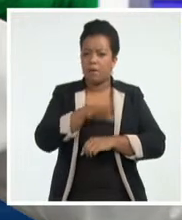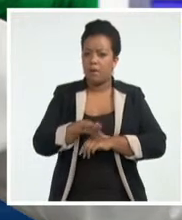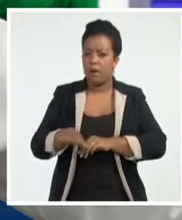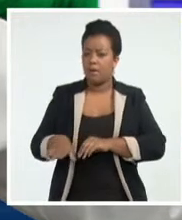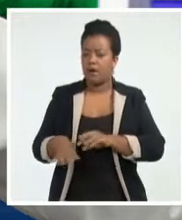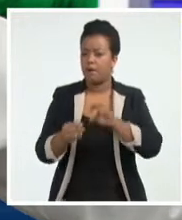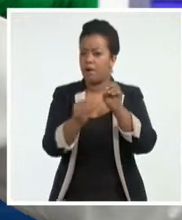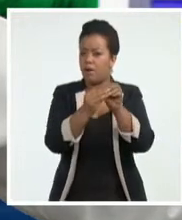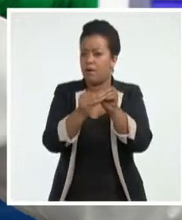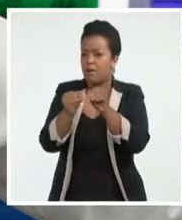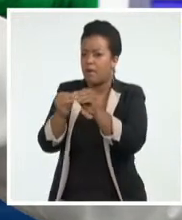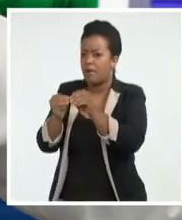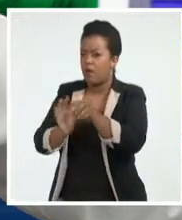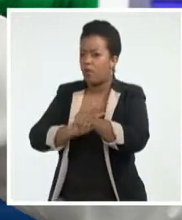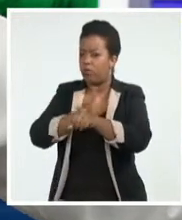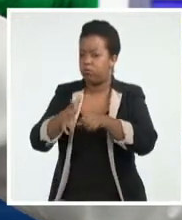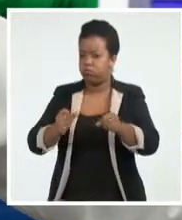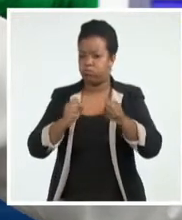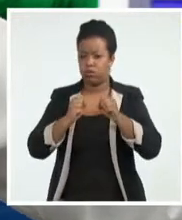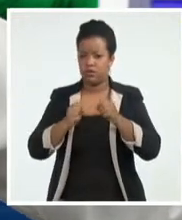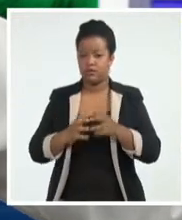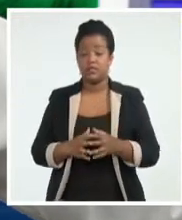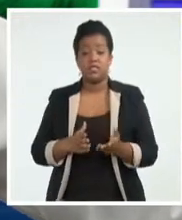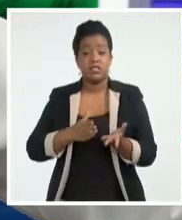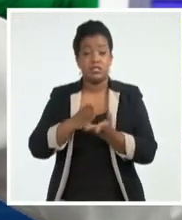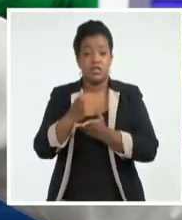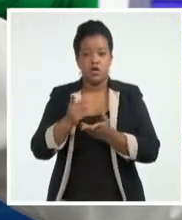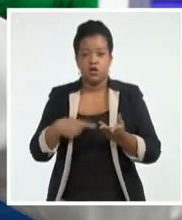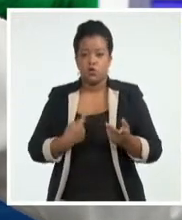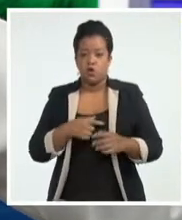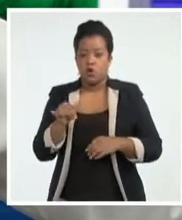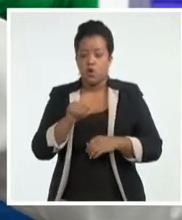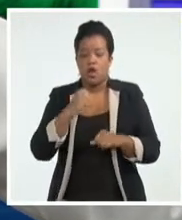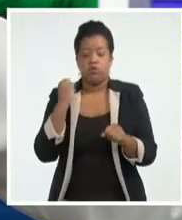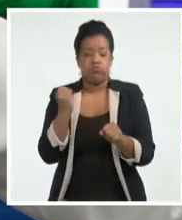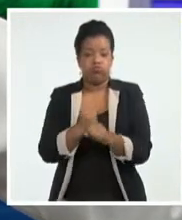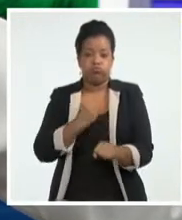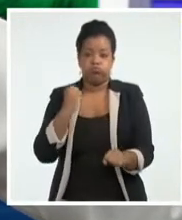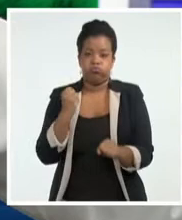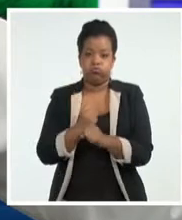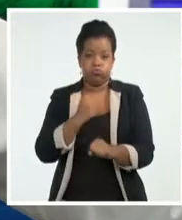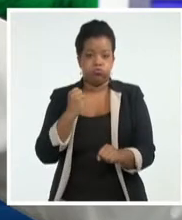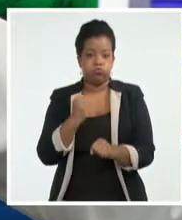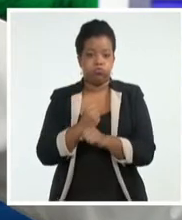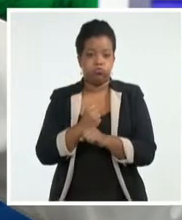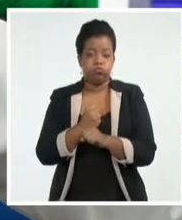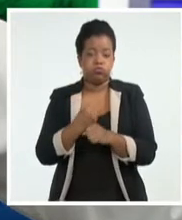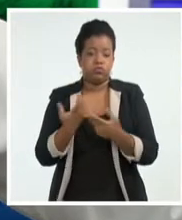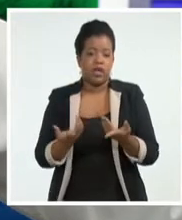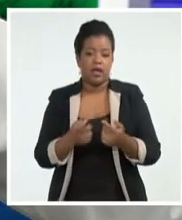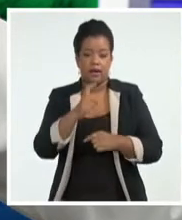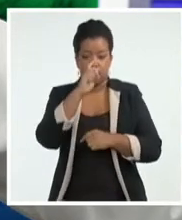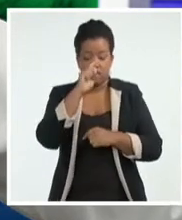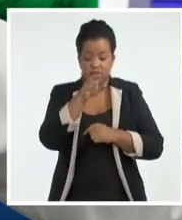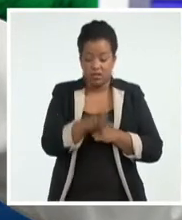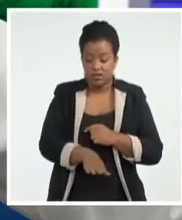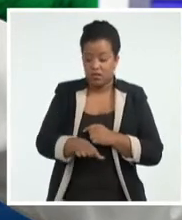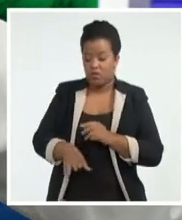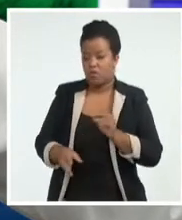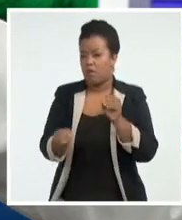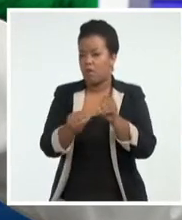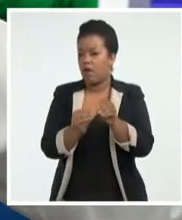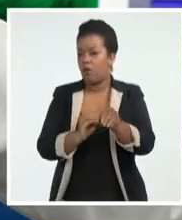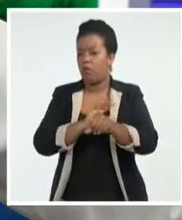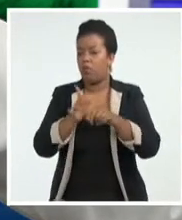Nos sigue ocupando, no vamos a hablar de que nos sigue preocupando, nos sigue ocupando mucho el de menores de 20 años, por el